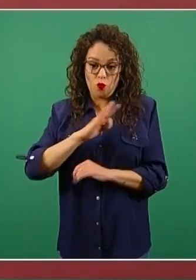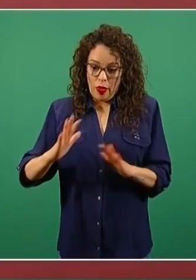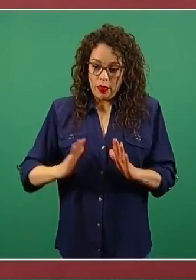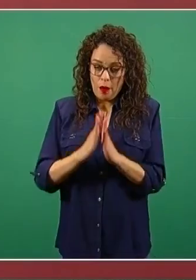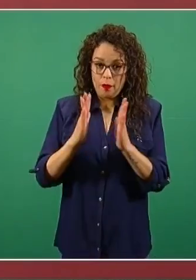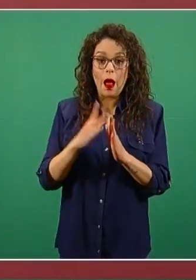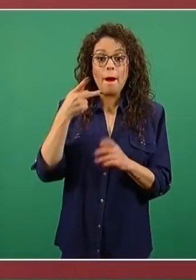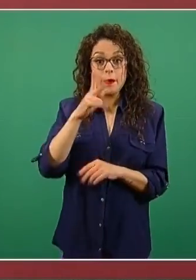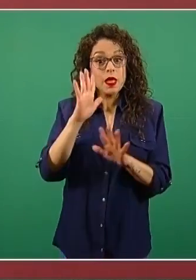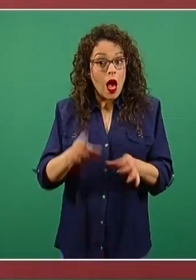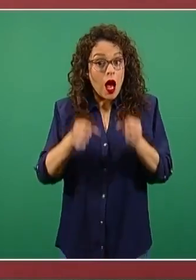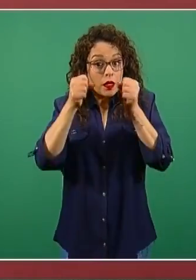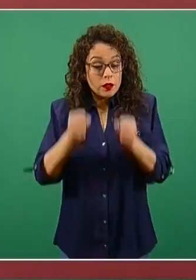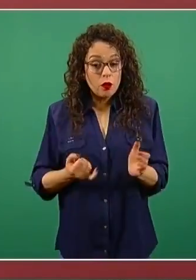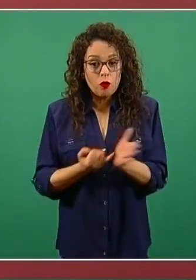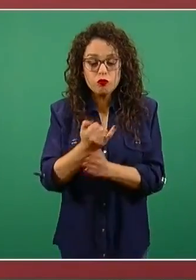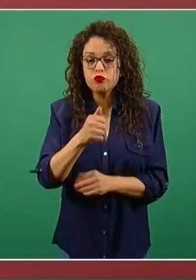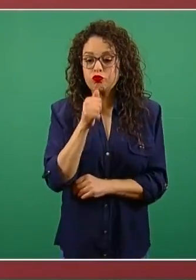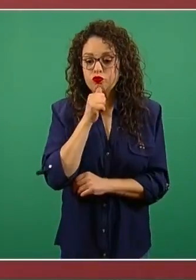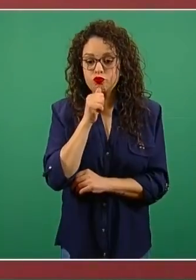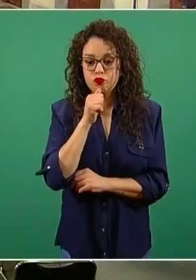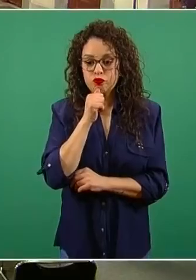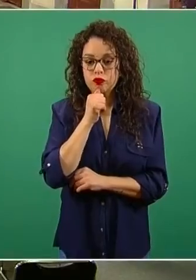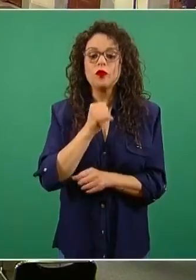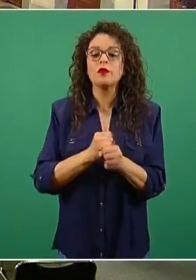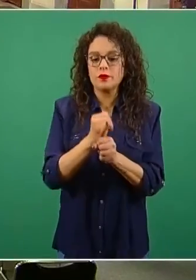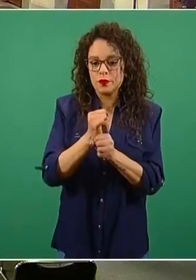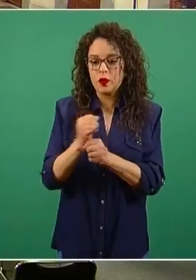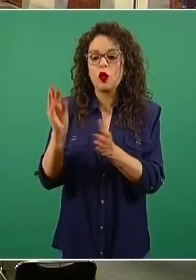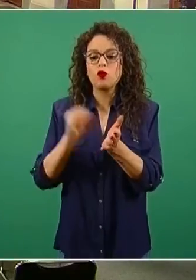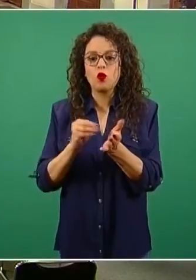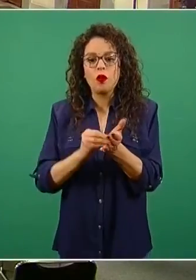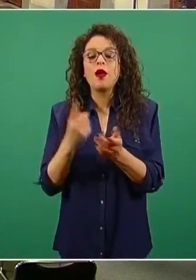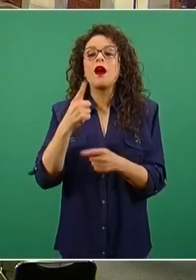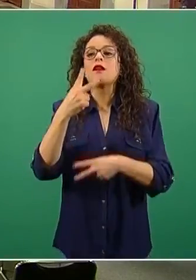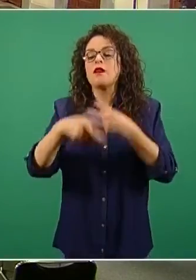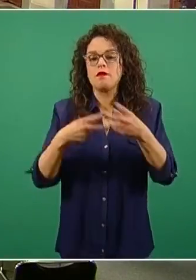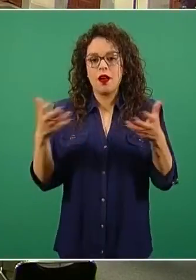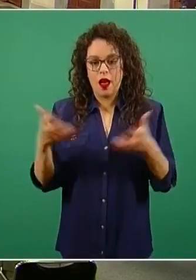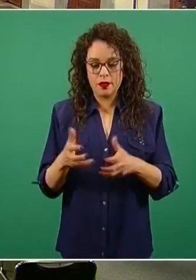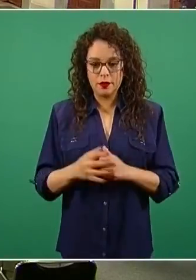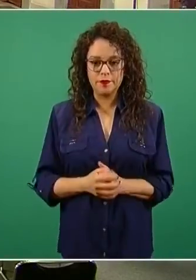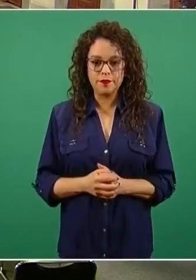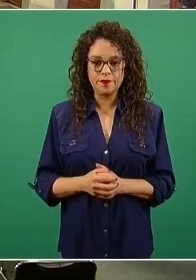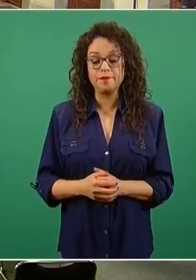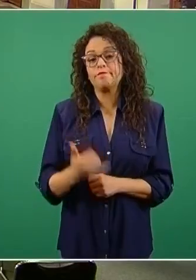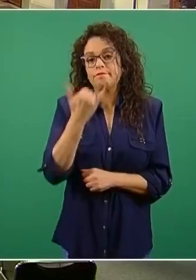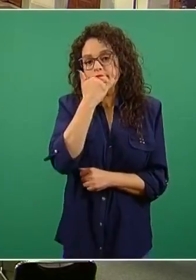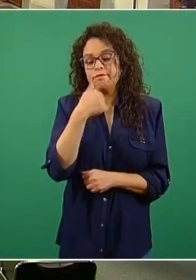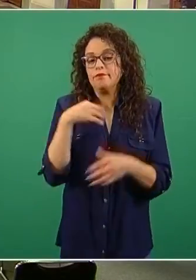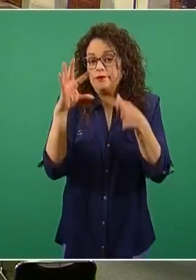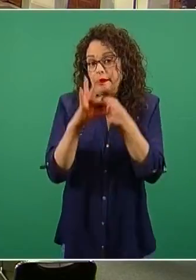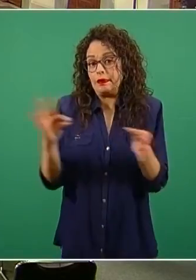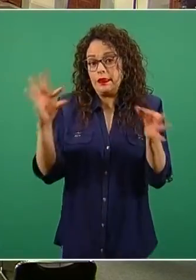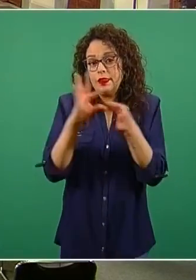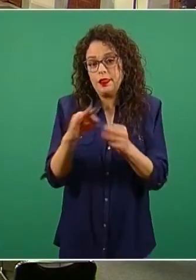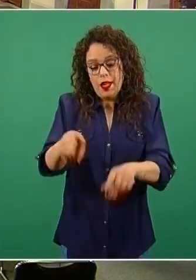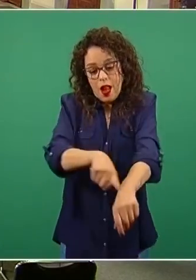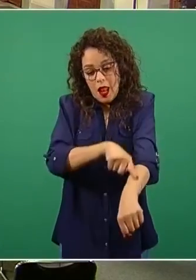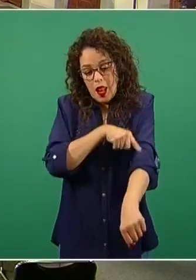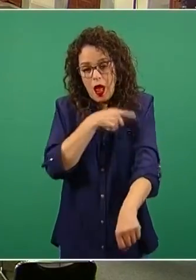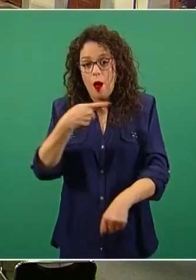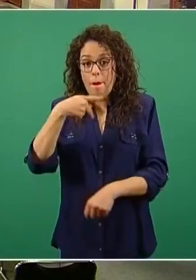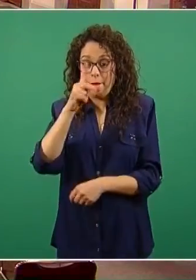aún cerrada. Estamos explorando lo más conveniente. López-Gatell puntualizó que se hizo la prueba para detectar COVID-19 y